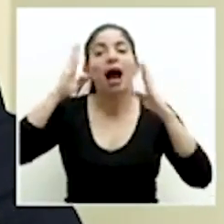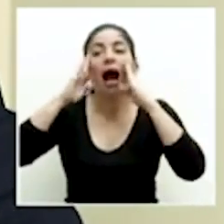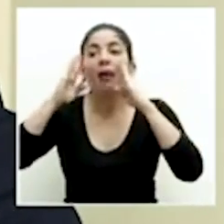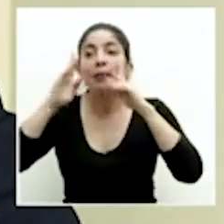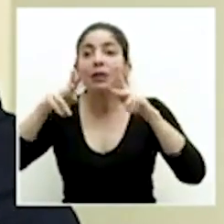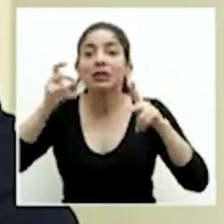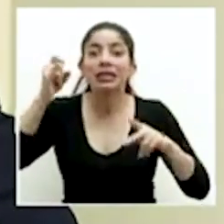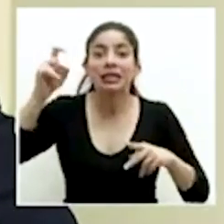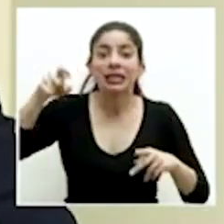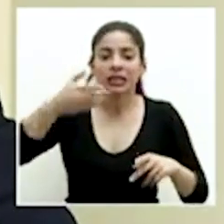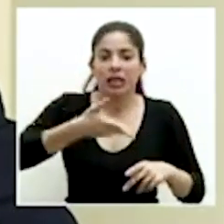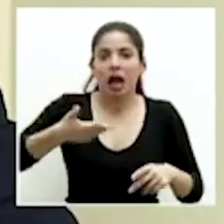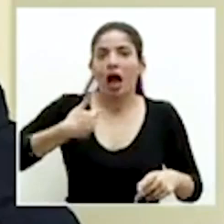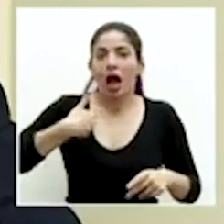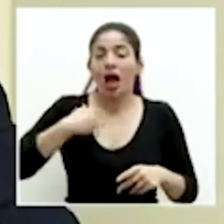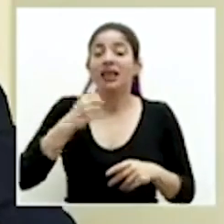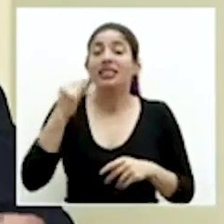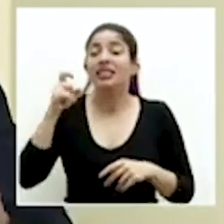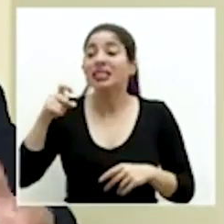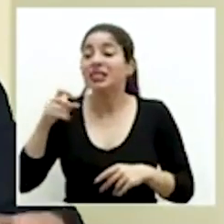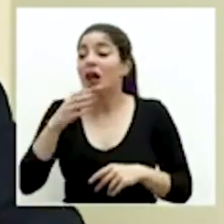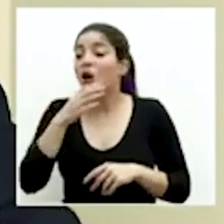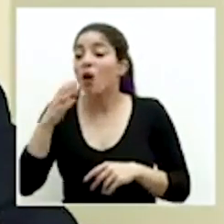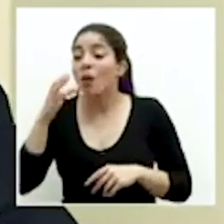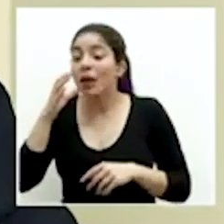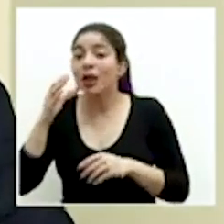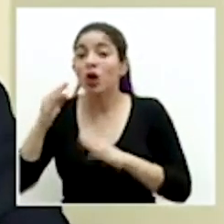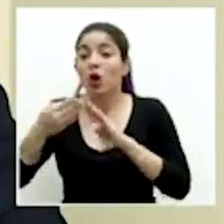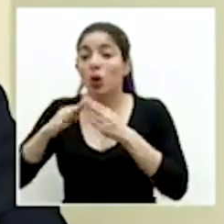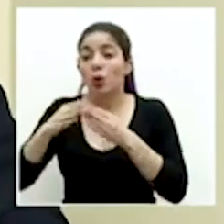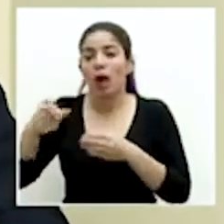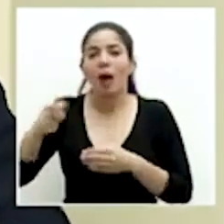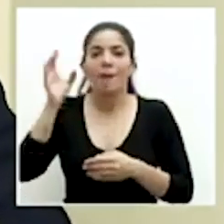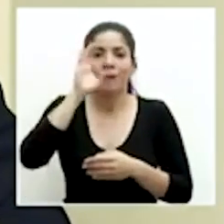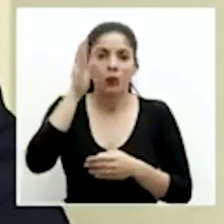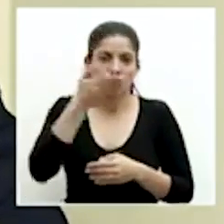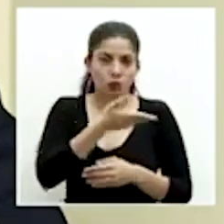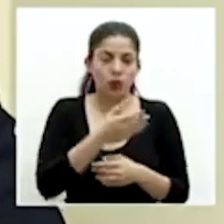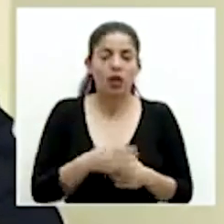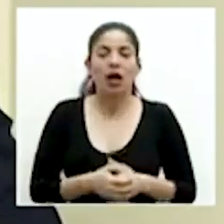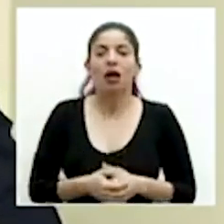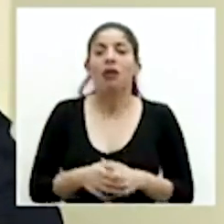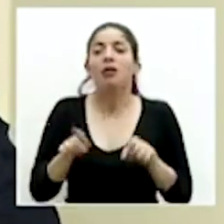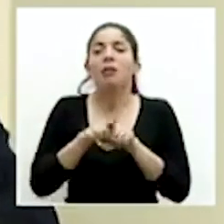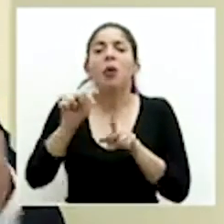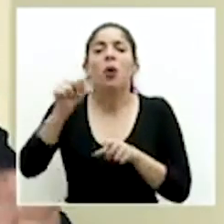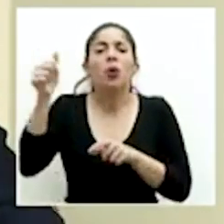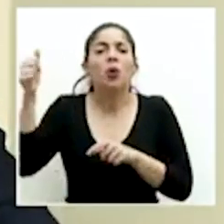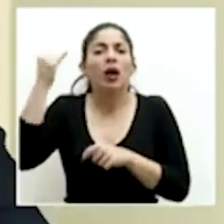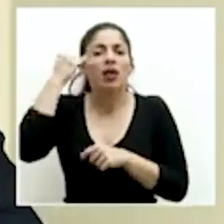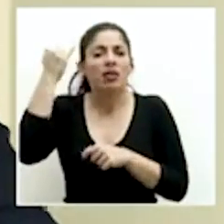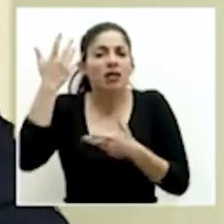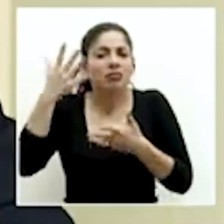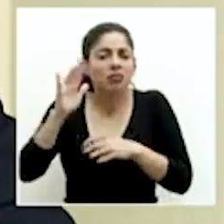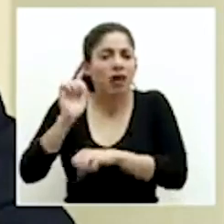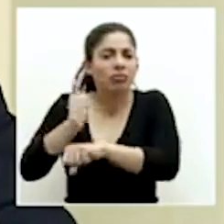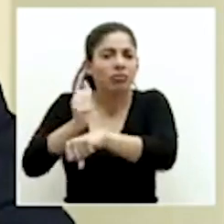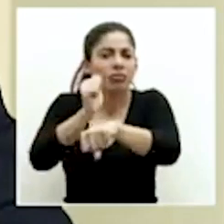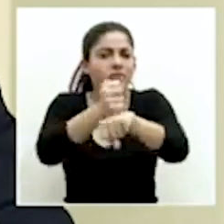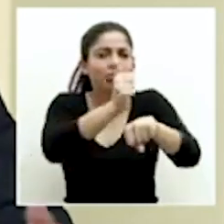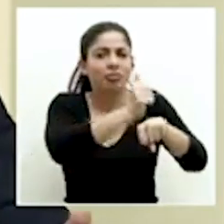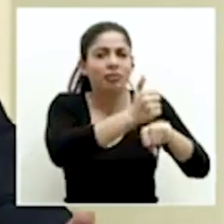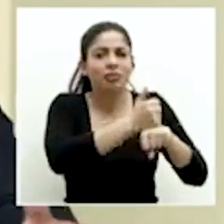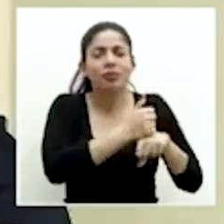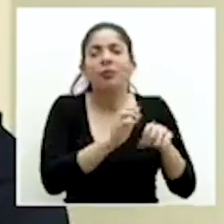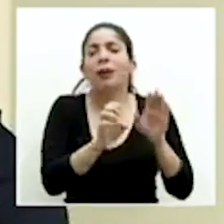se requiera habilitar comedores comunitarios, eso es lo que precisamente se busca. Y iniciativas que ya se han estado dando en diferentes lugares del